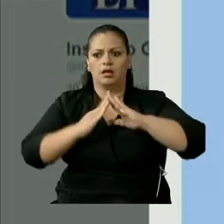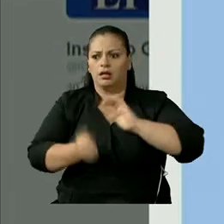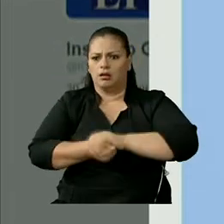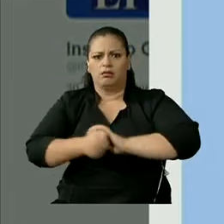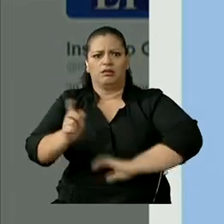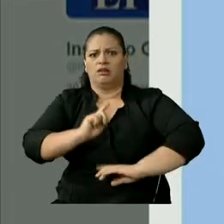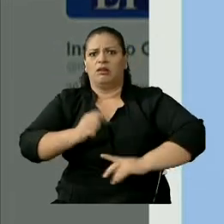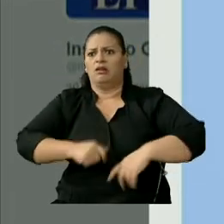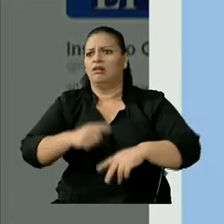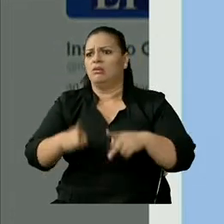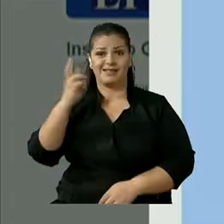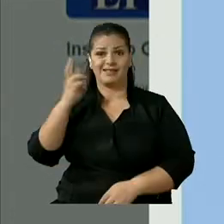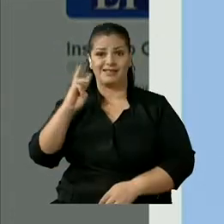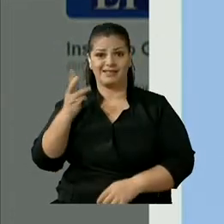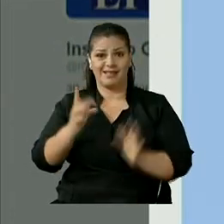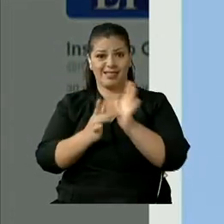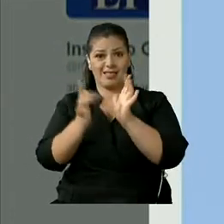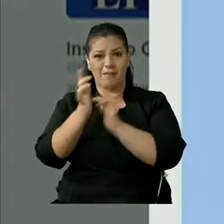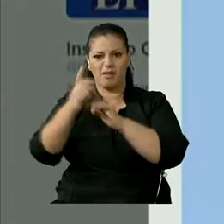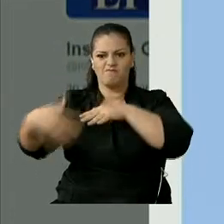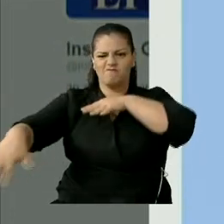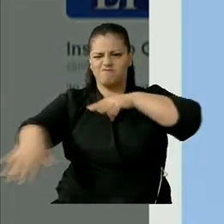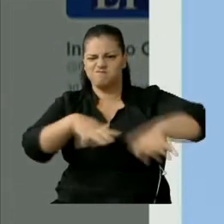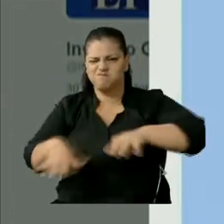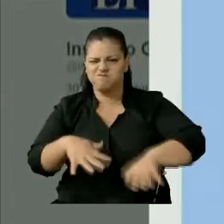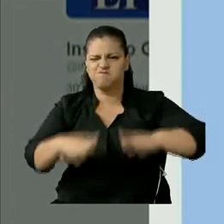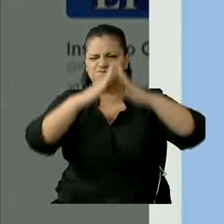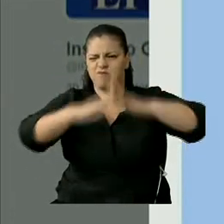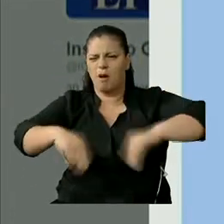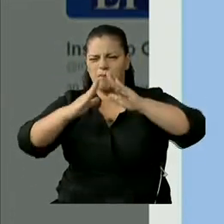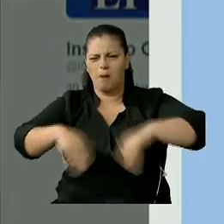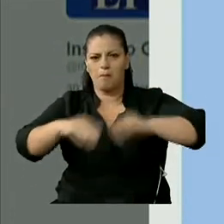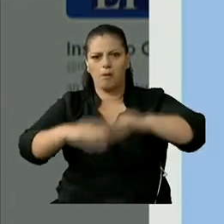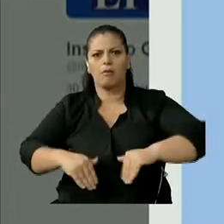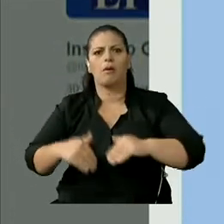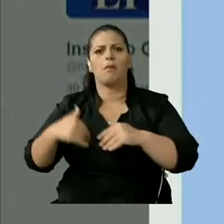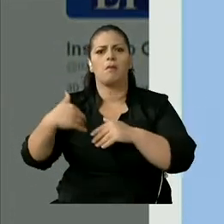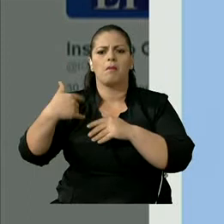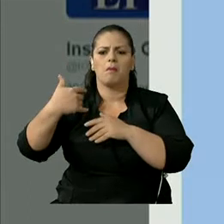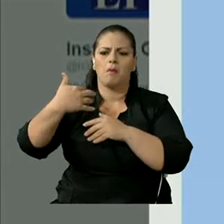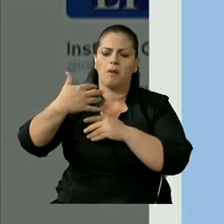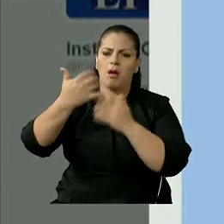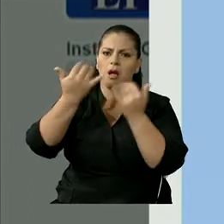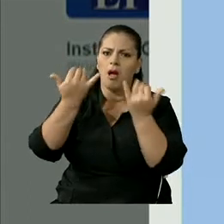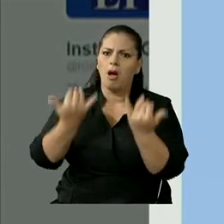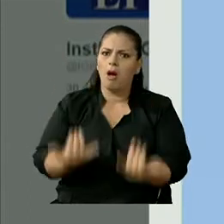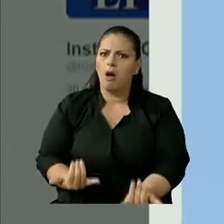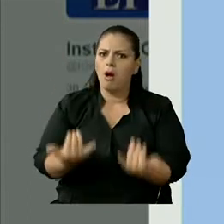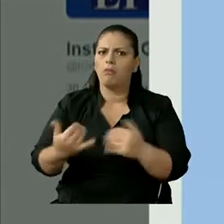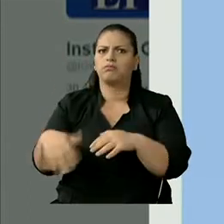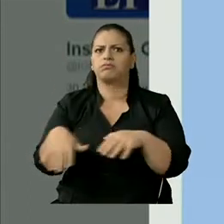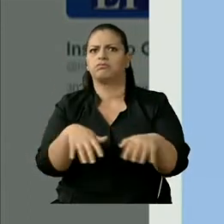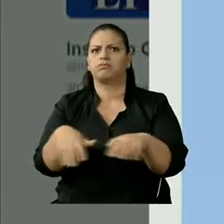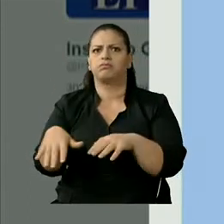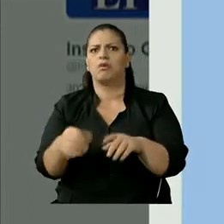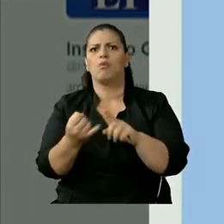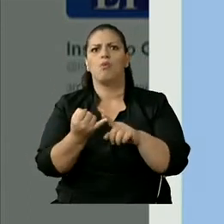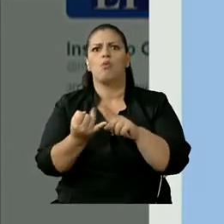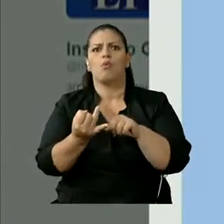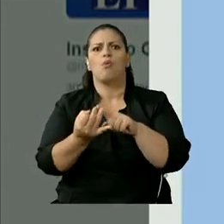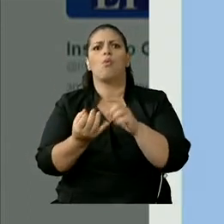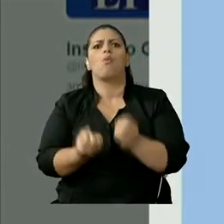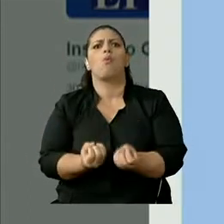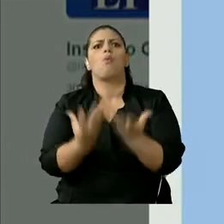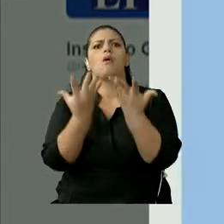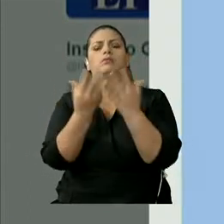desesperación que se debe estar viviendo remoto. Y que, de acuerdo a lo que dicen los expertos, es una consecuencia normal, natural, después del